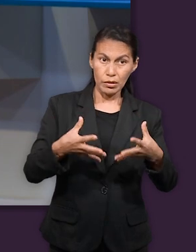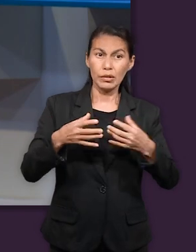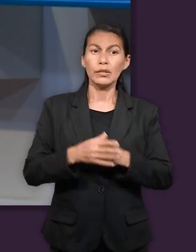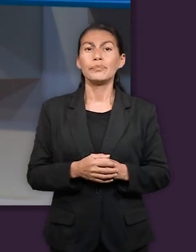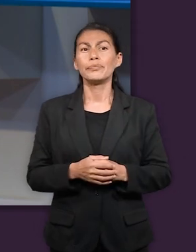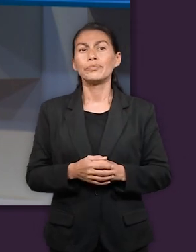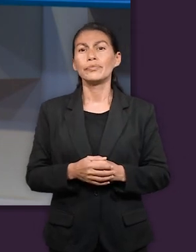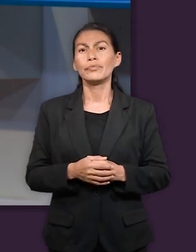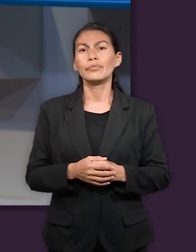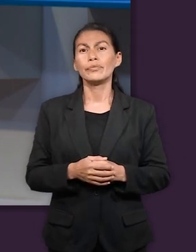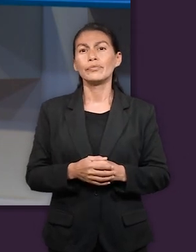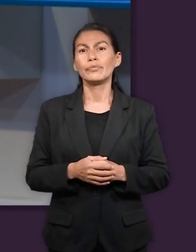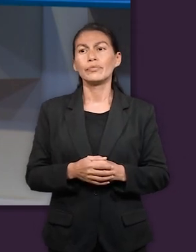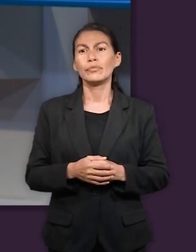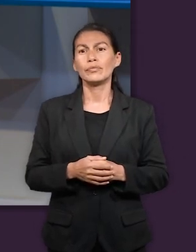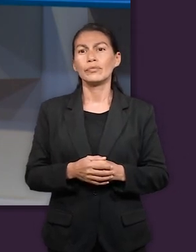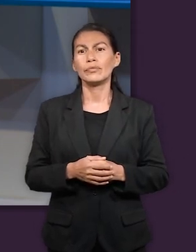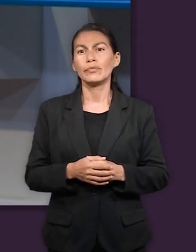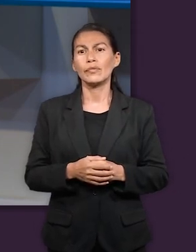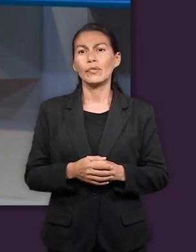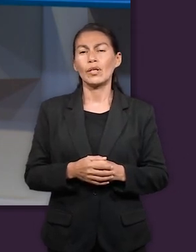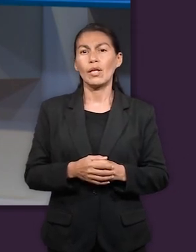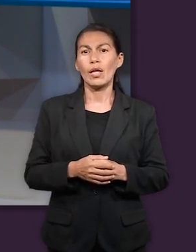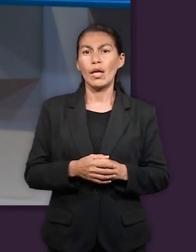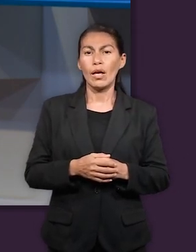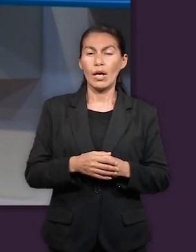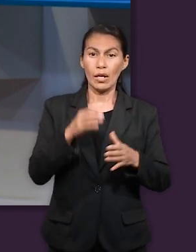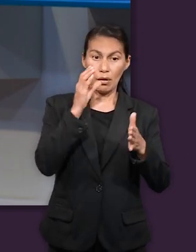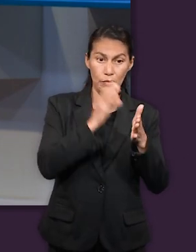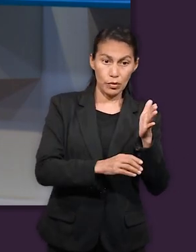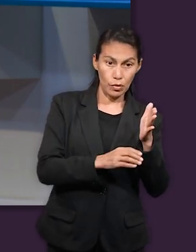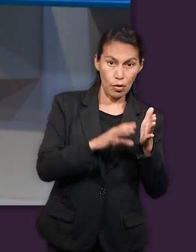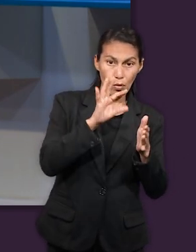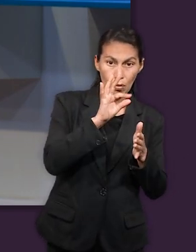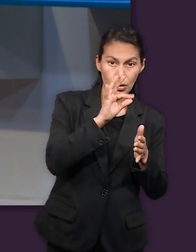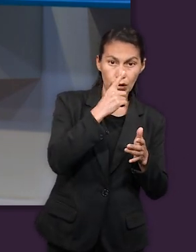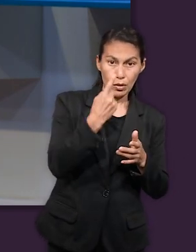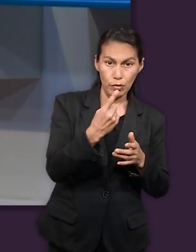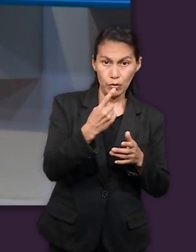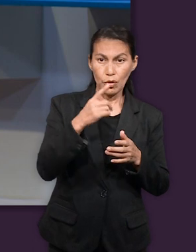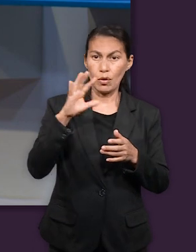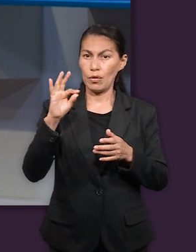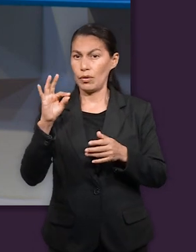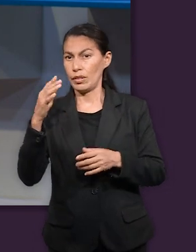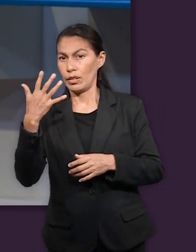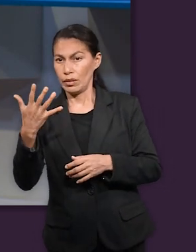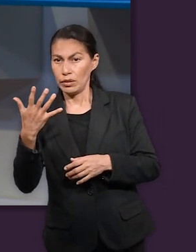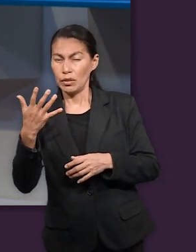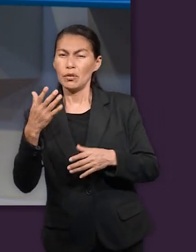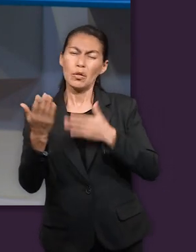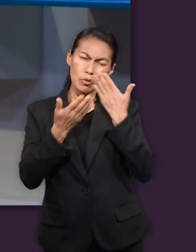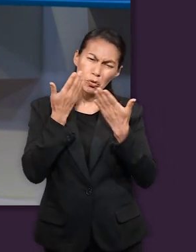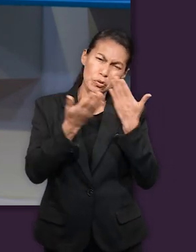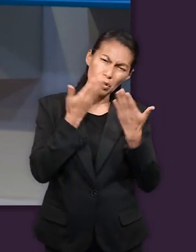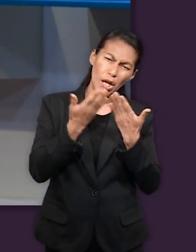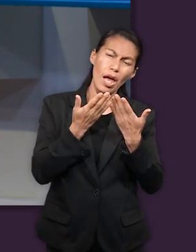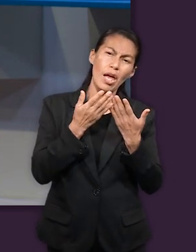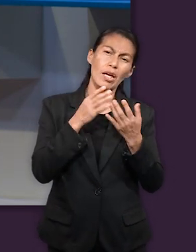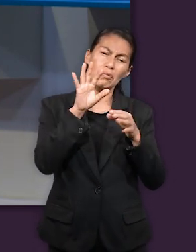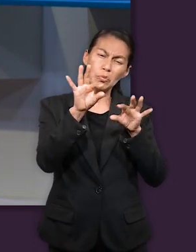Son varios capítulos del libro de Génesis del segmento a finales del capítulo 41